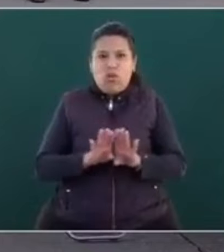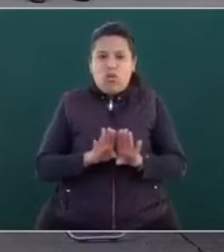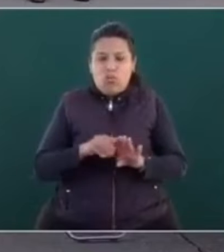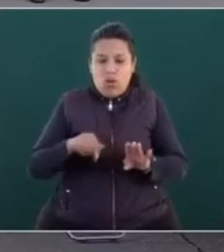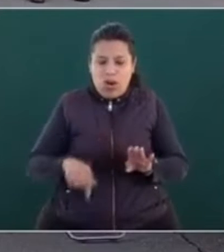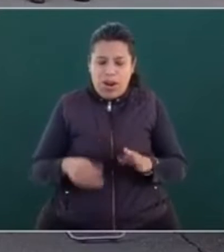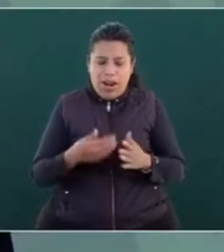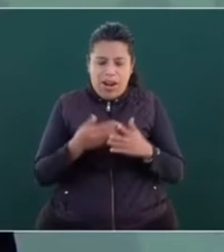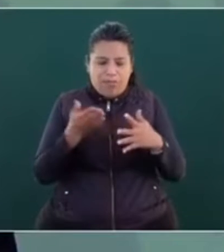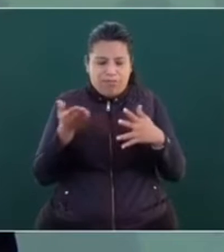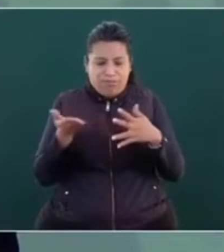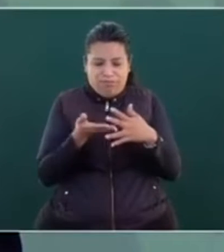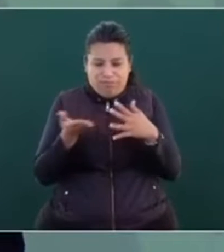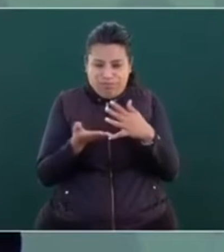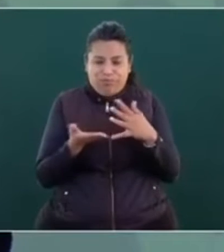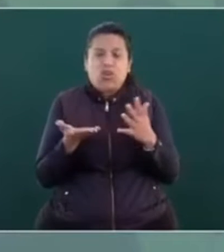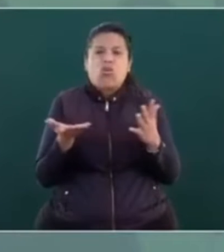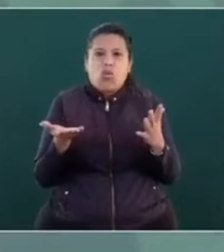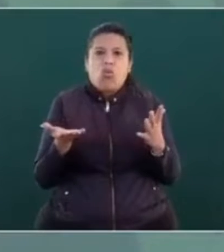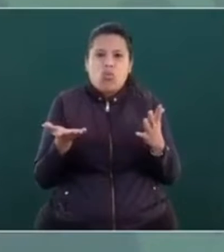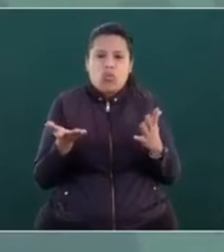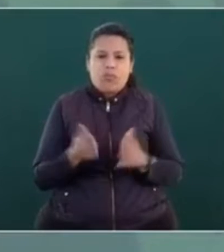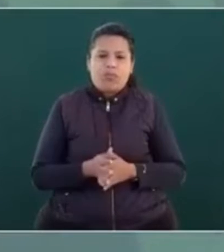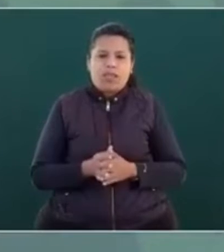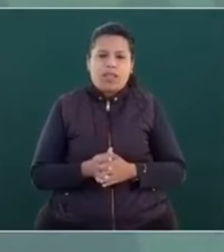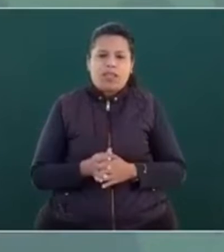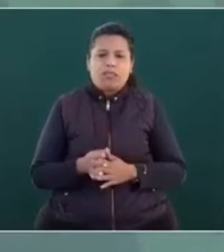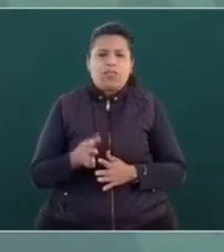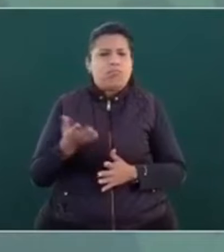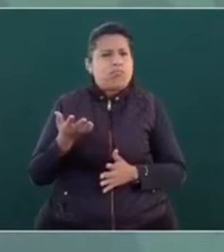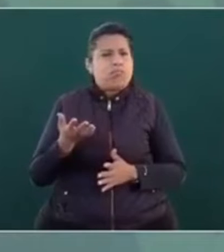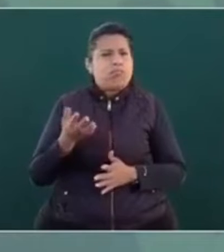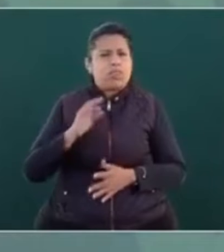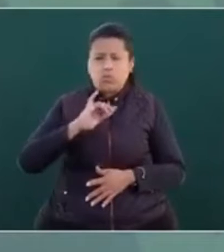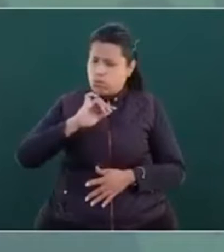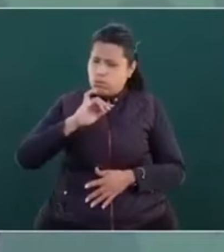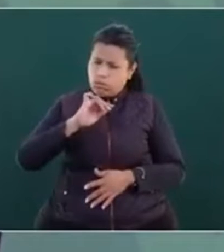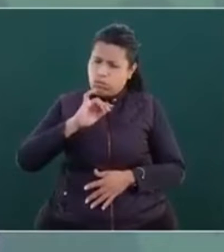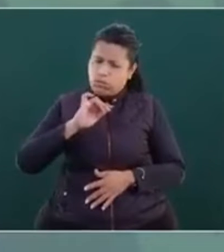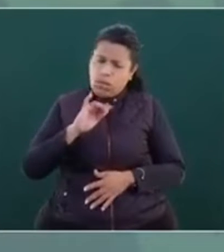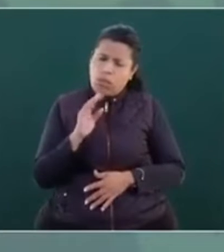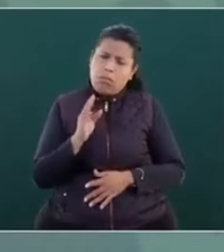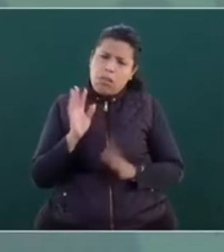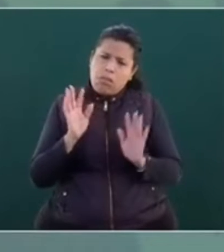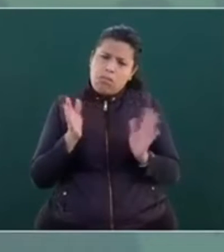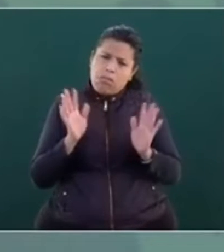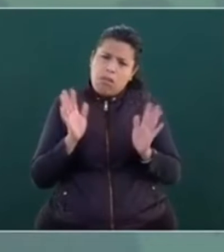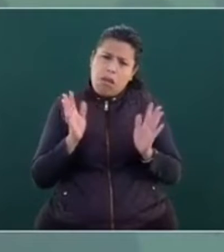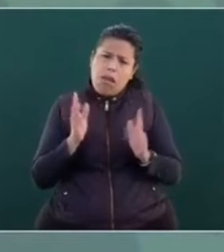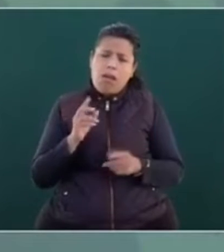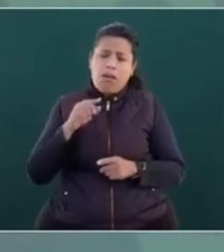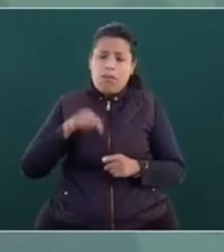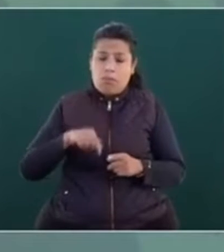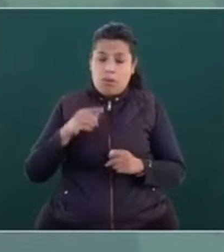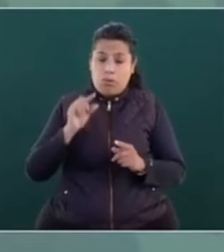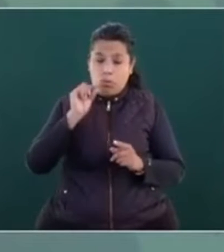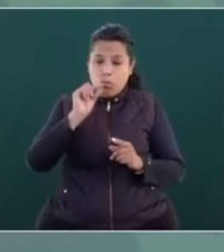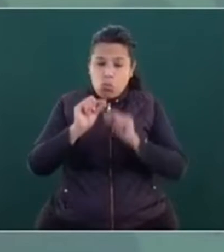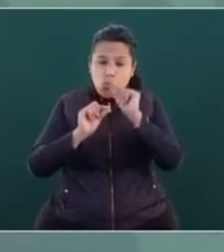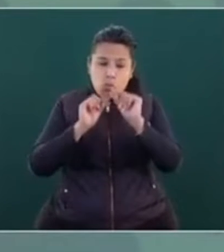Está creciendo la economía y se va a cumplir con el